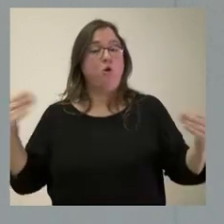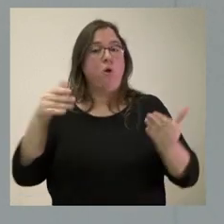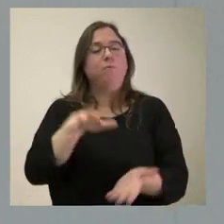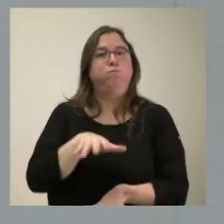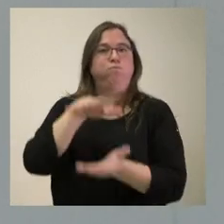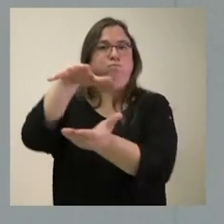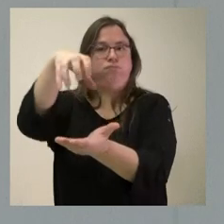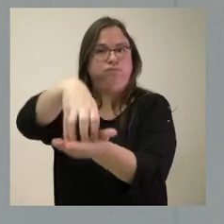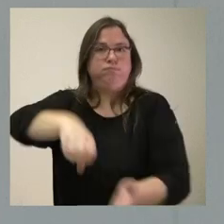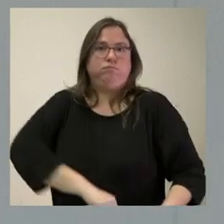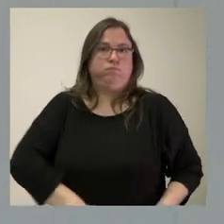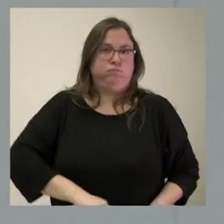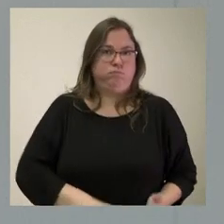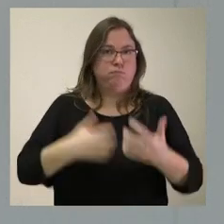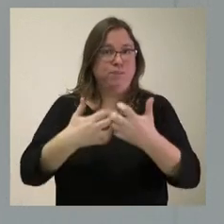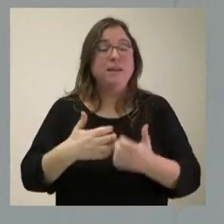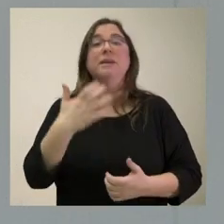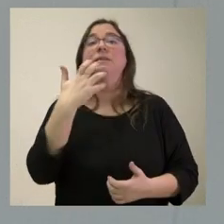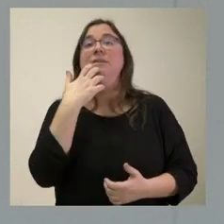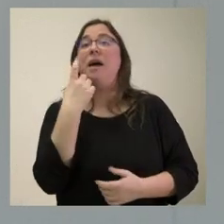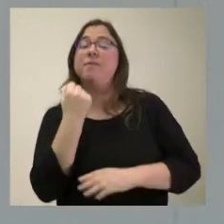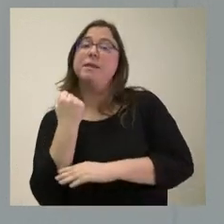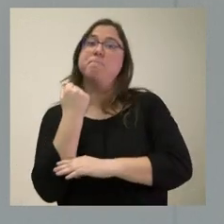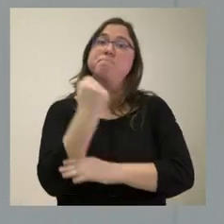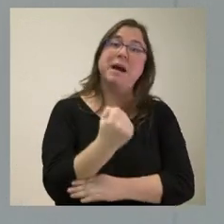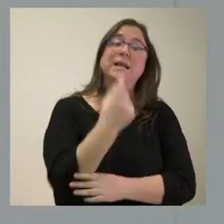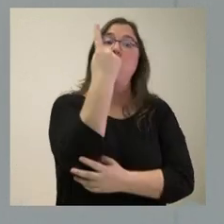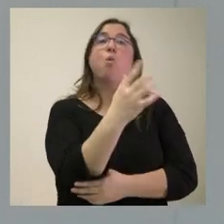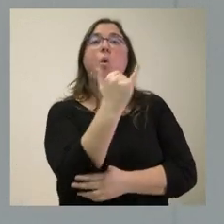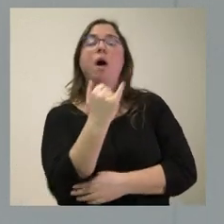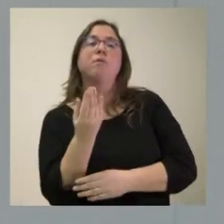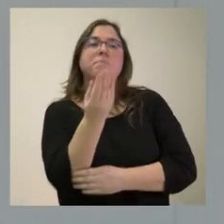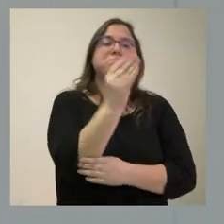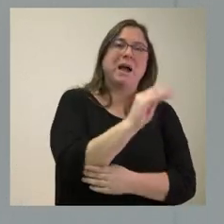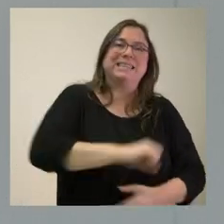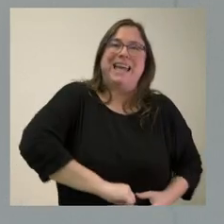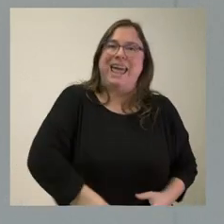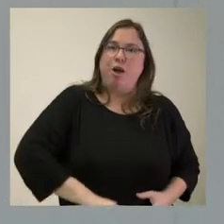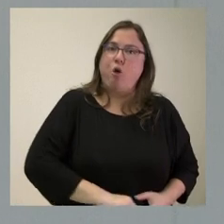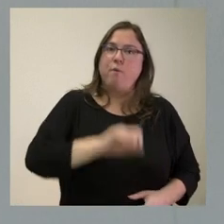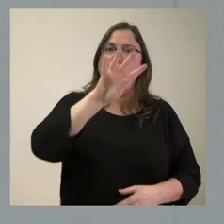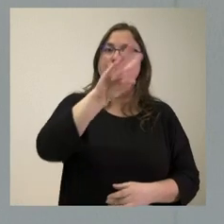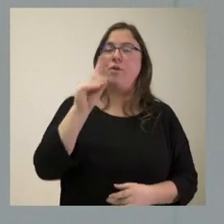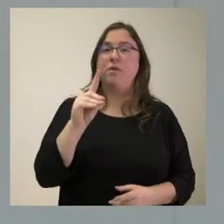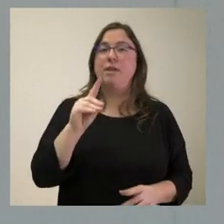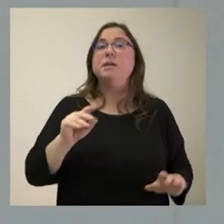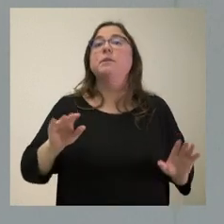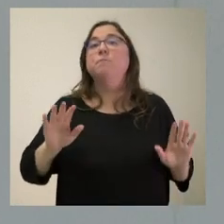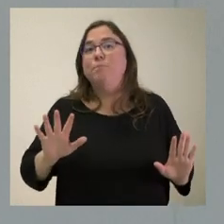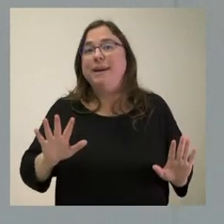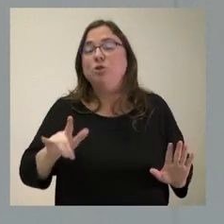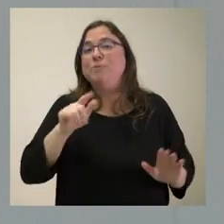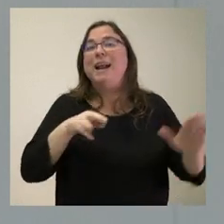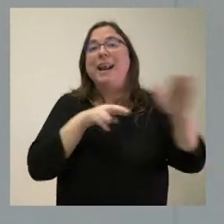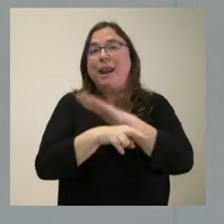y si fuera necesario reforzar con un ecógrafo adicional donde ya existe pues también tendríamos que hacerlo pero este es lógicamente un